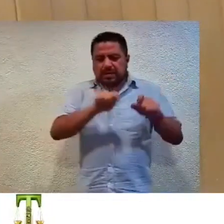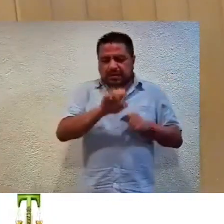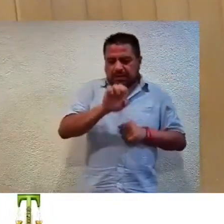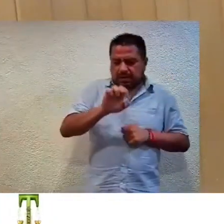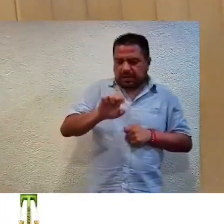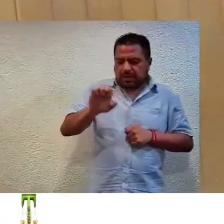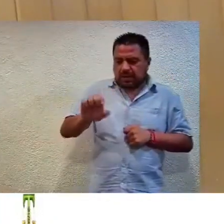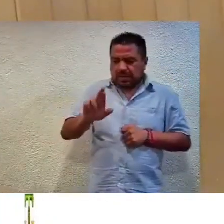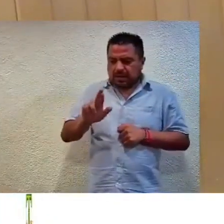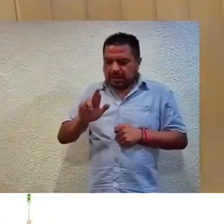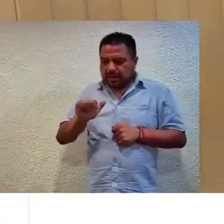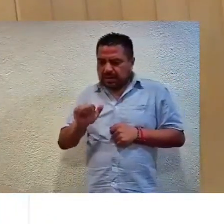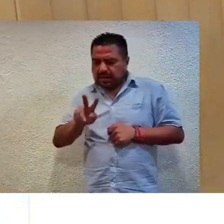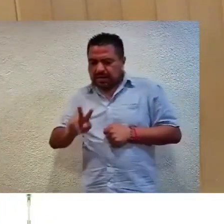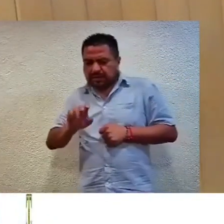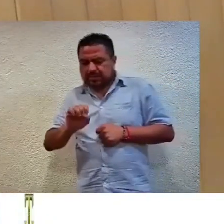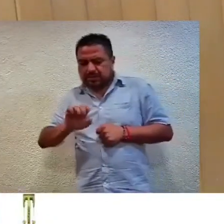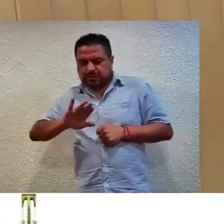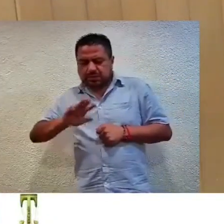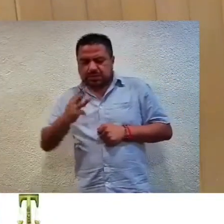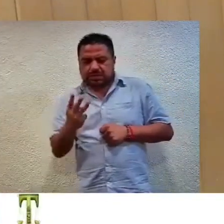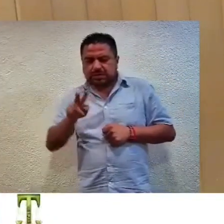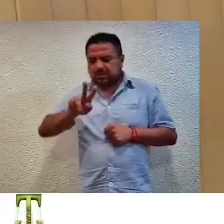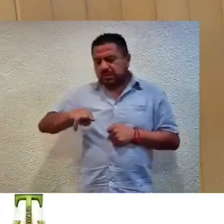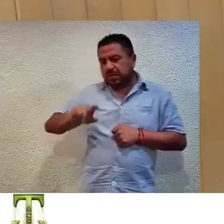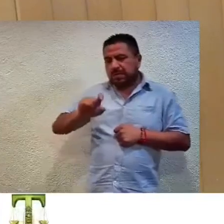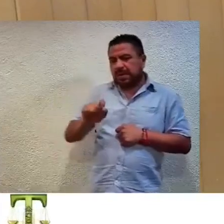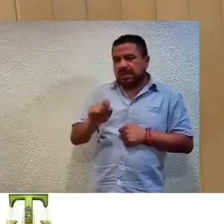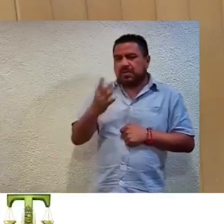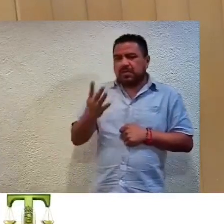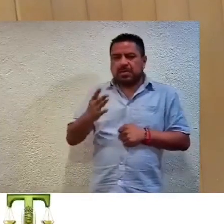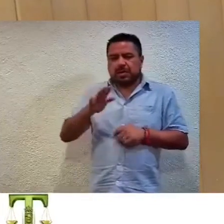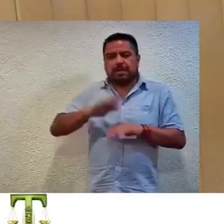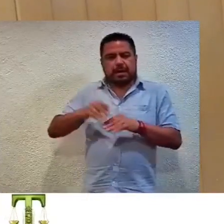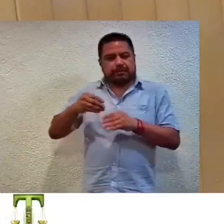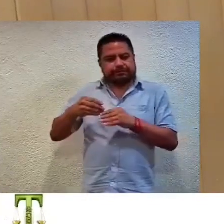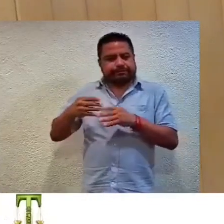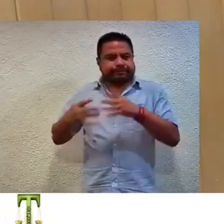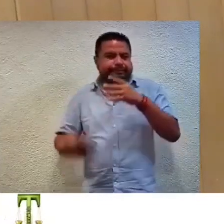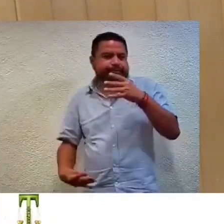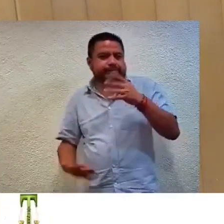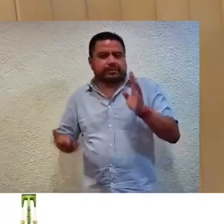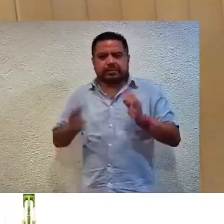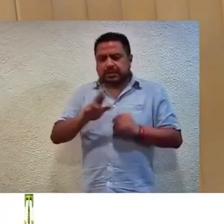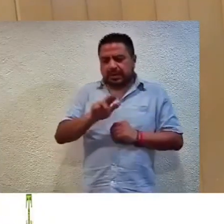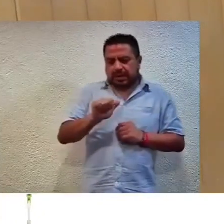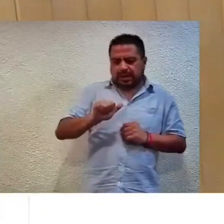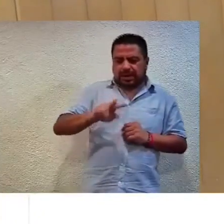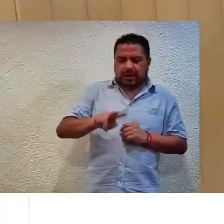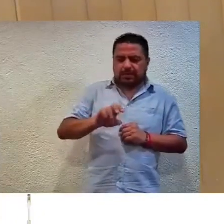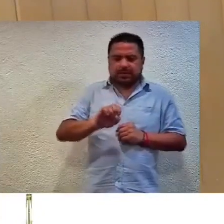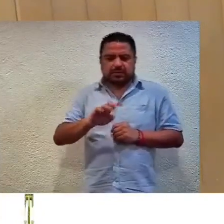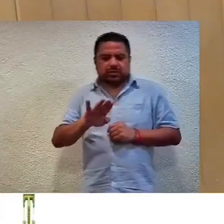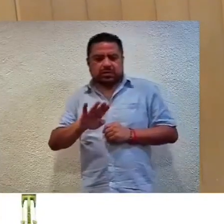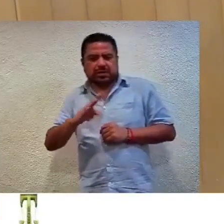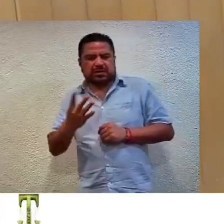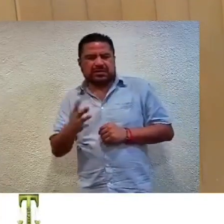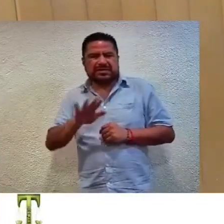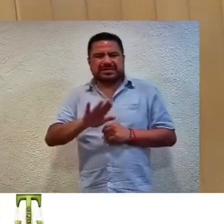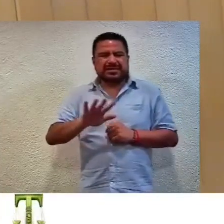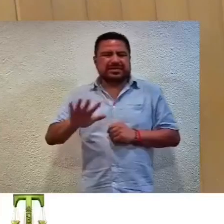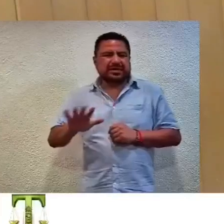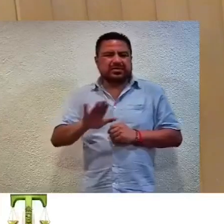-RAP-053-2024 y sus acumulados, RAP-054, 055